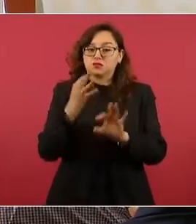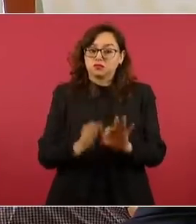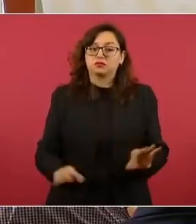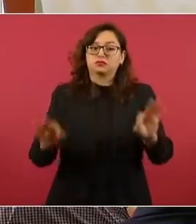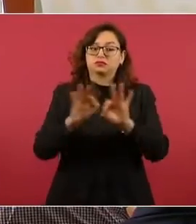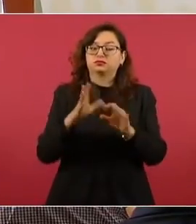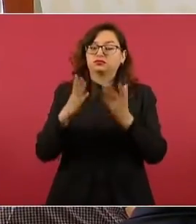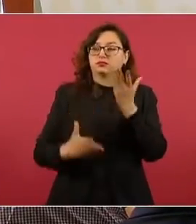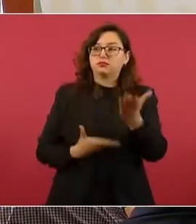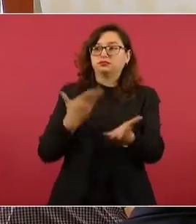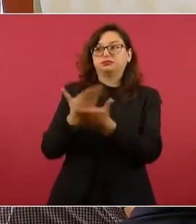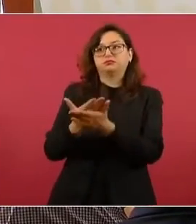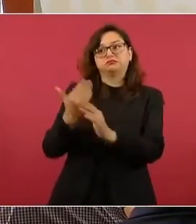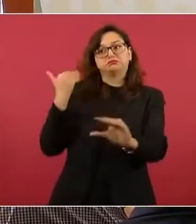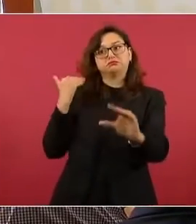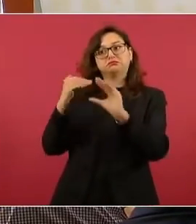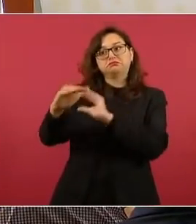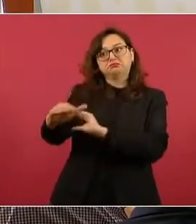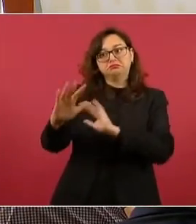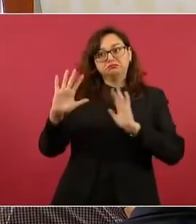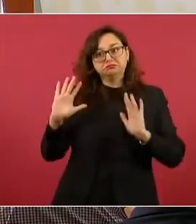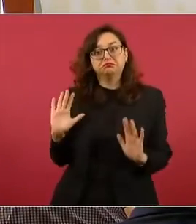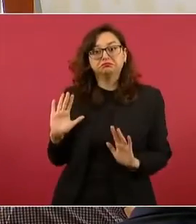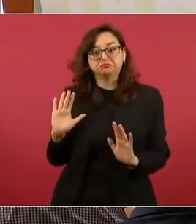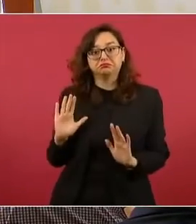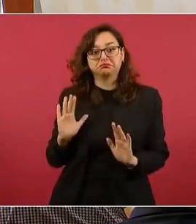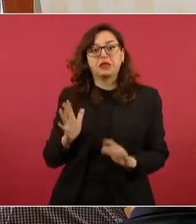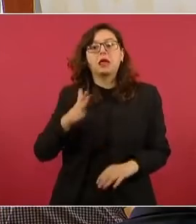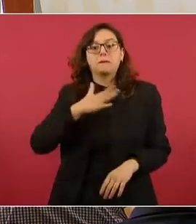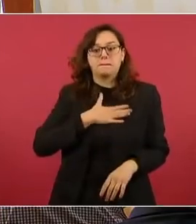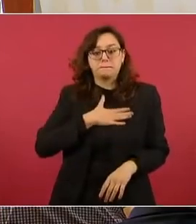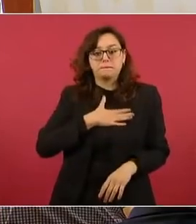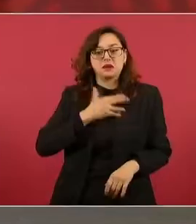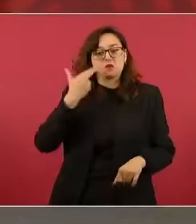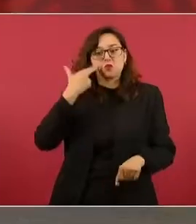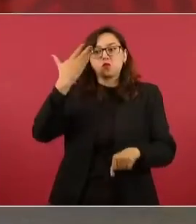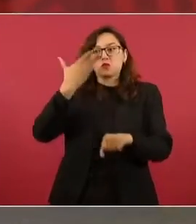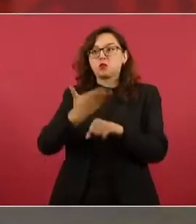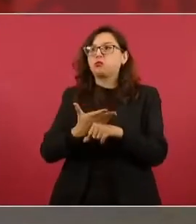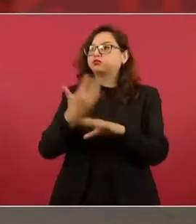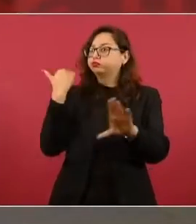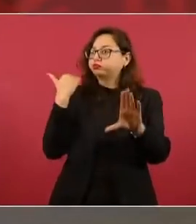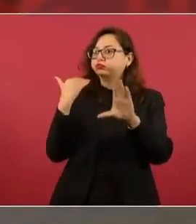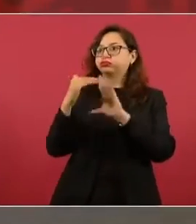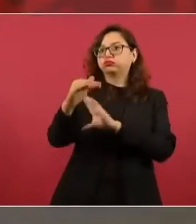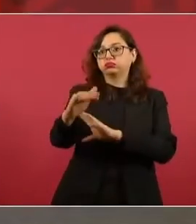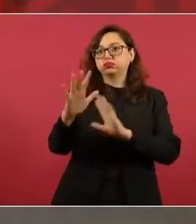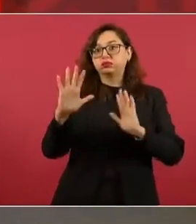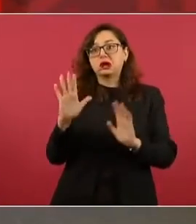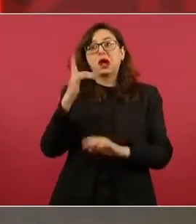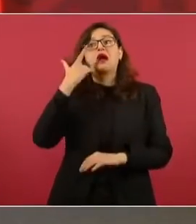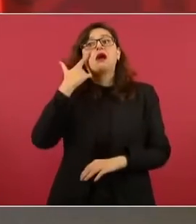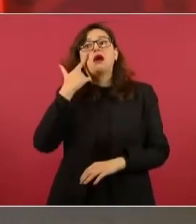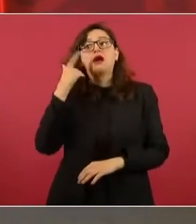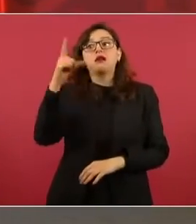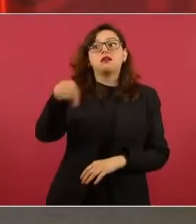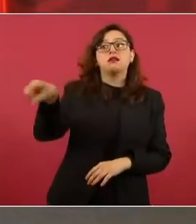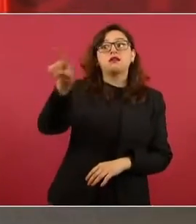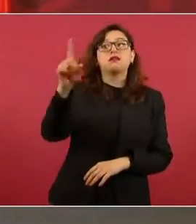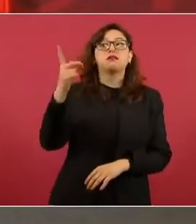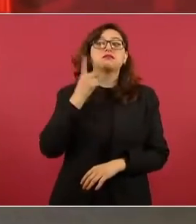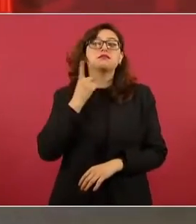vamos a ver qué van a resolver los legisladores.